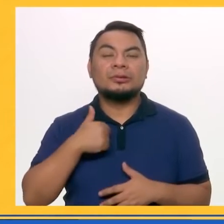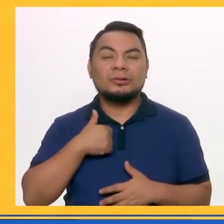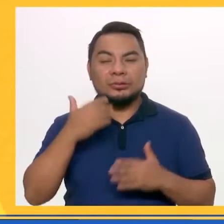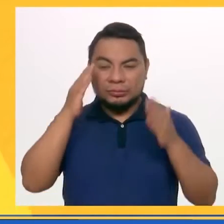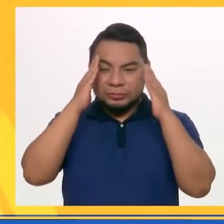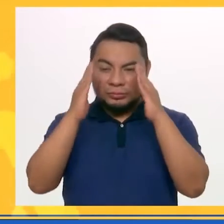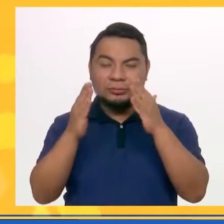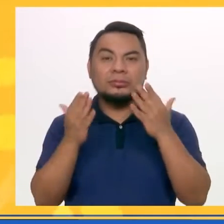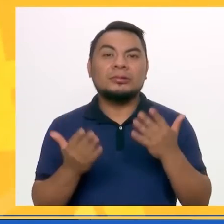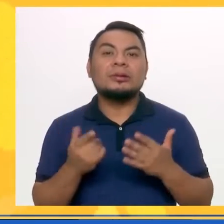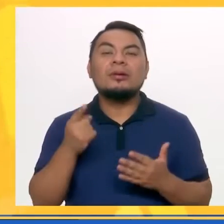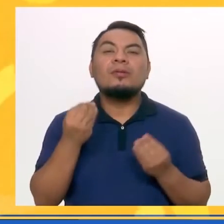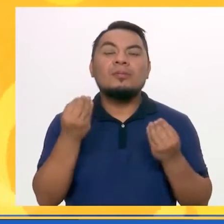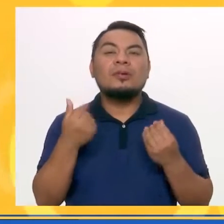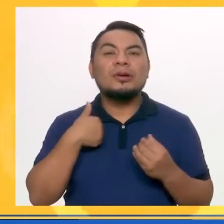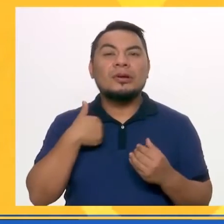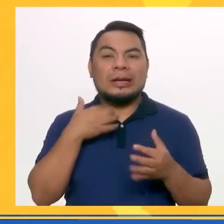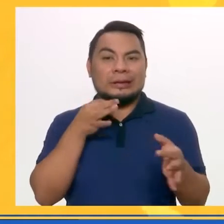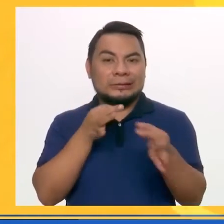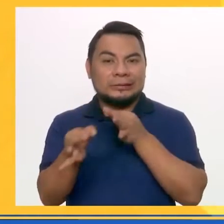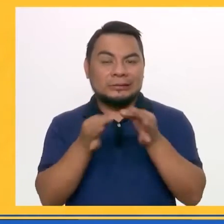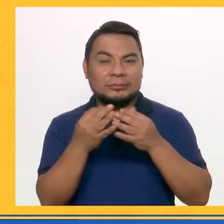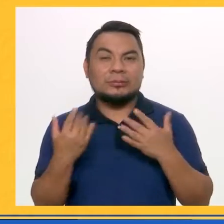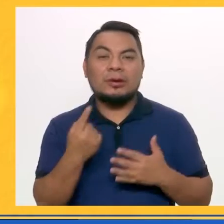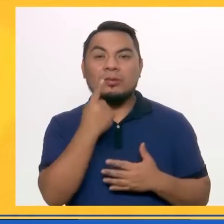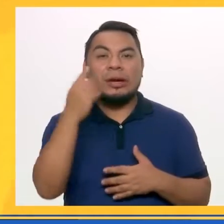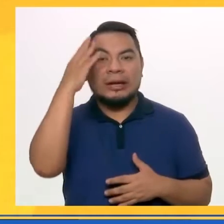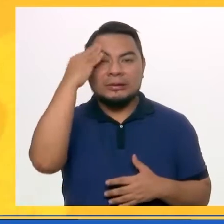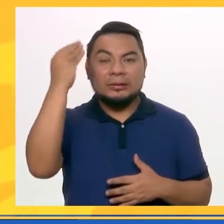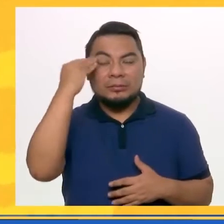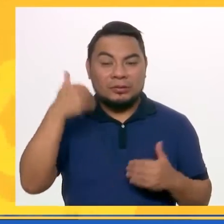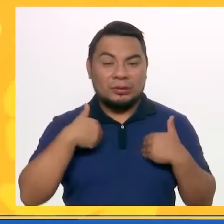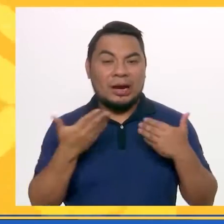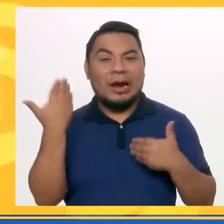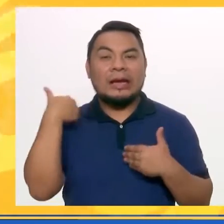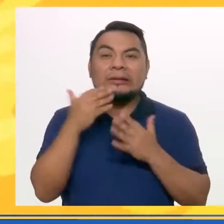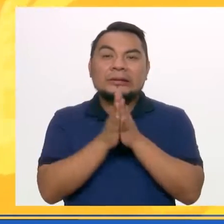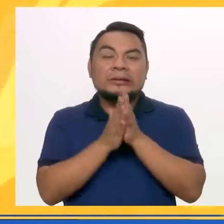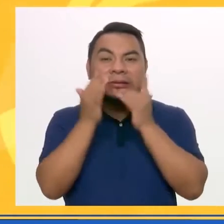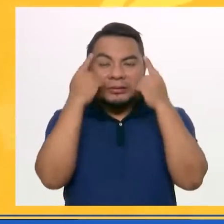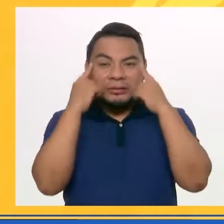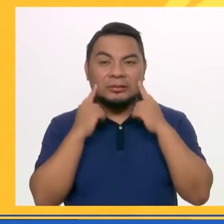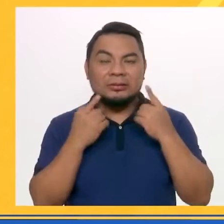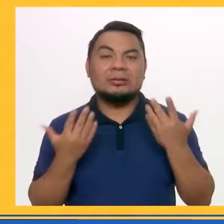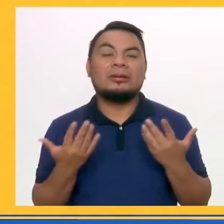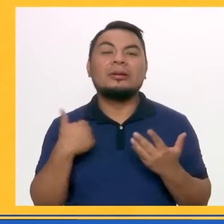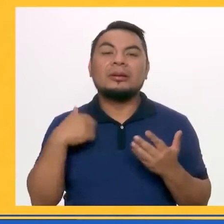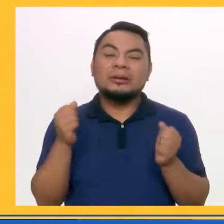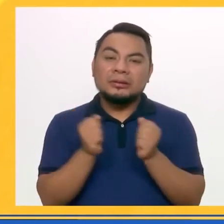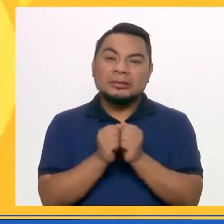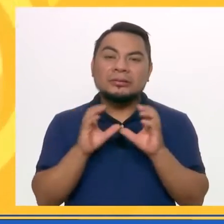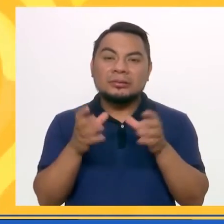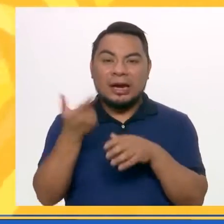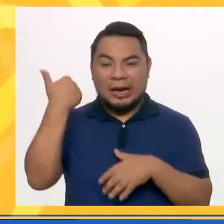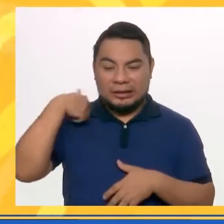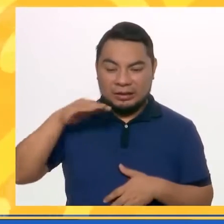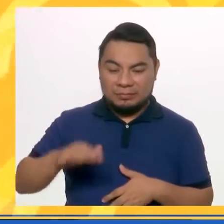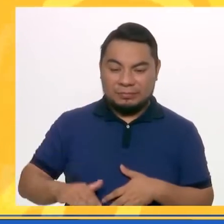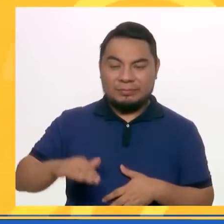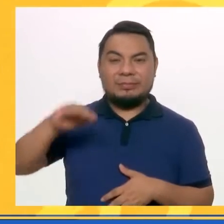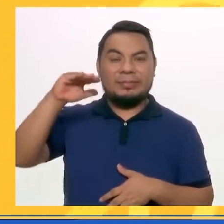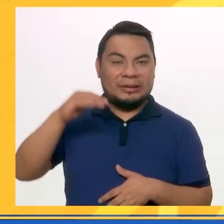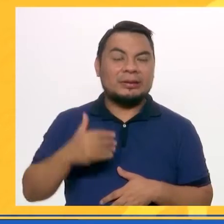Yo siempre como que explicaba alguna de las experiencias que he tenido por ansiedad, que es algo que me ha acompañado desde pequeño.